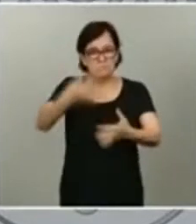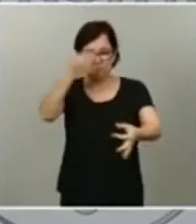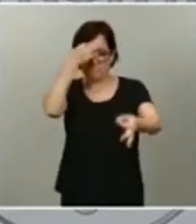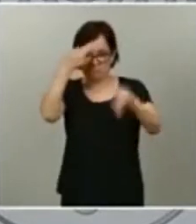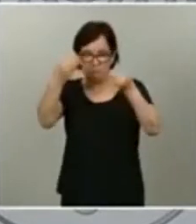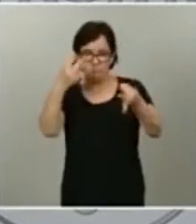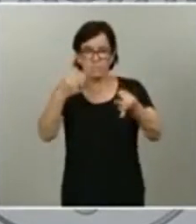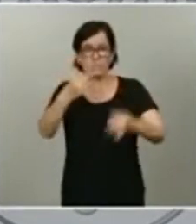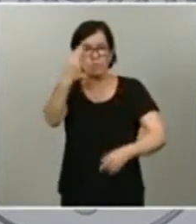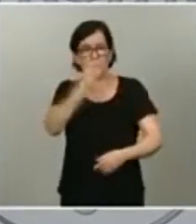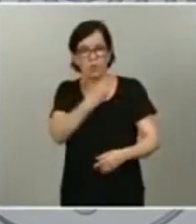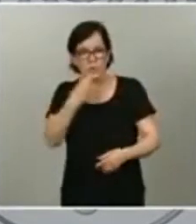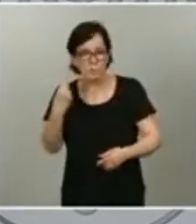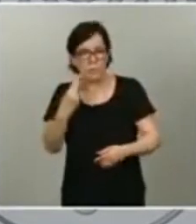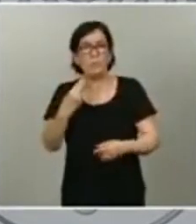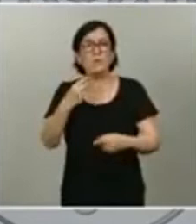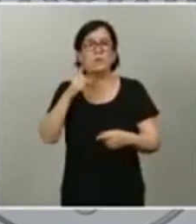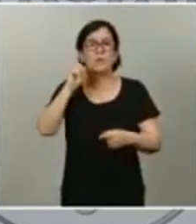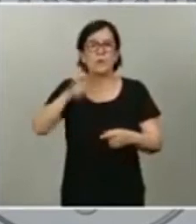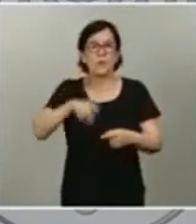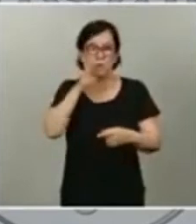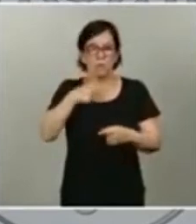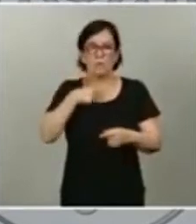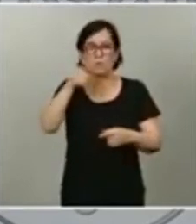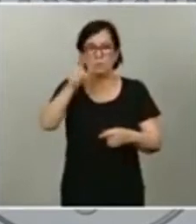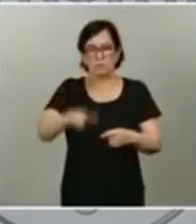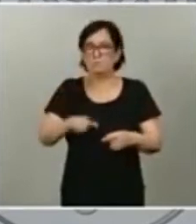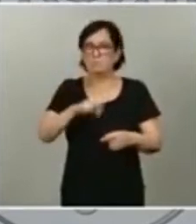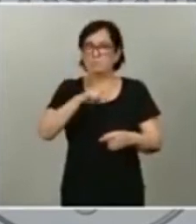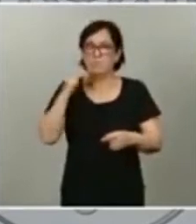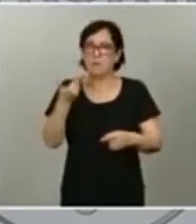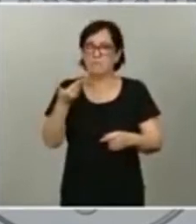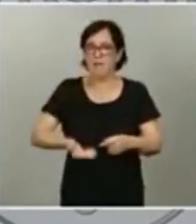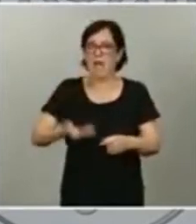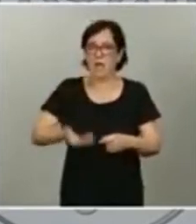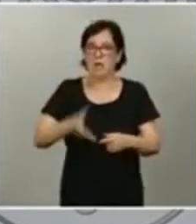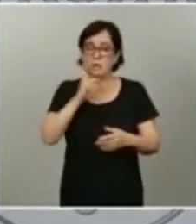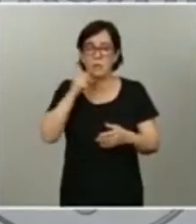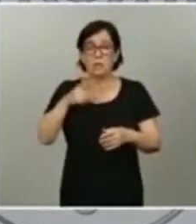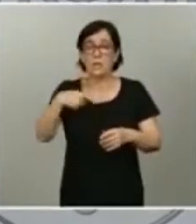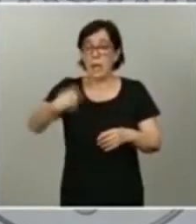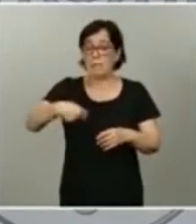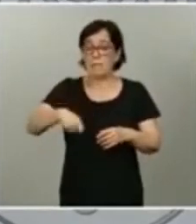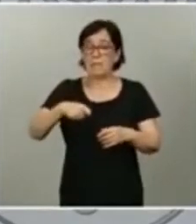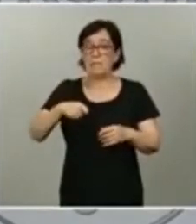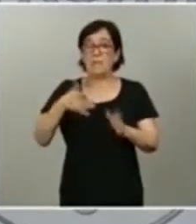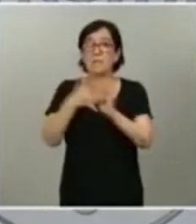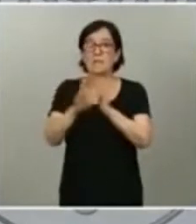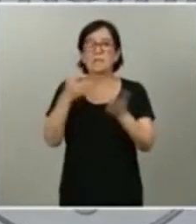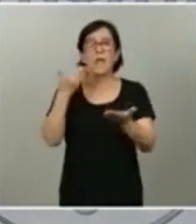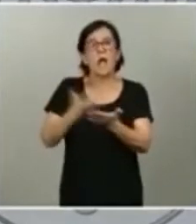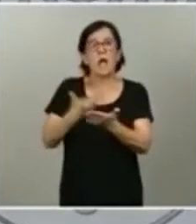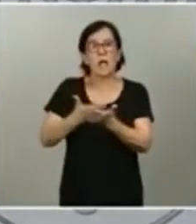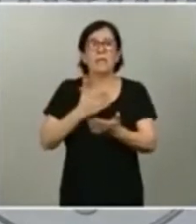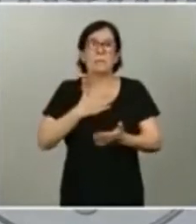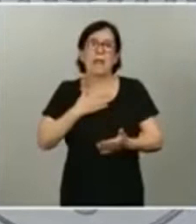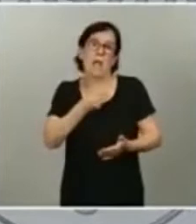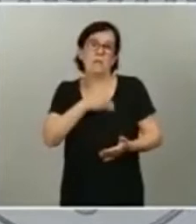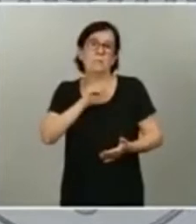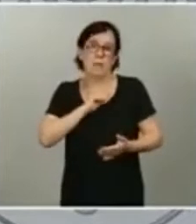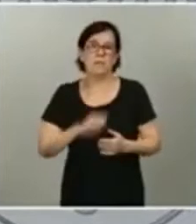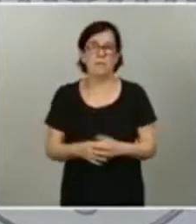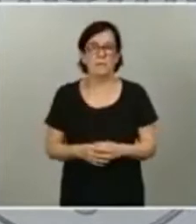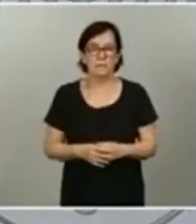compromiso y también por sus valores. Sin duda, esa presidencia es una garantía para el conjunto de España. En este